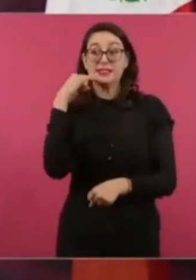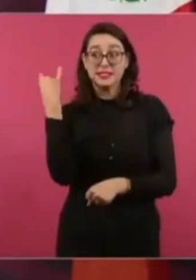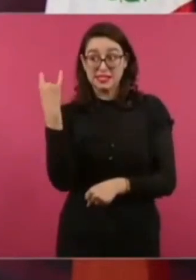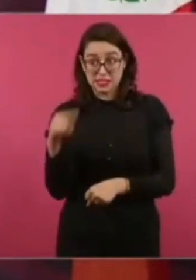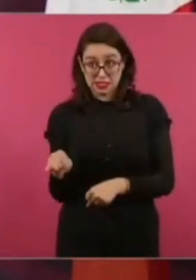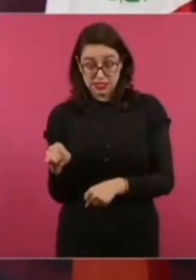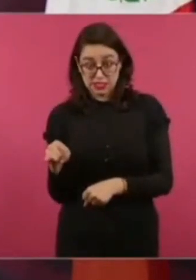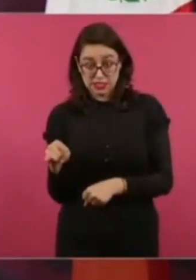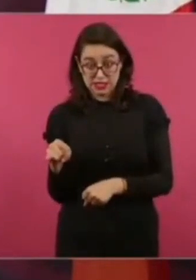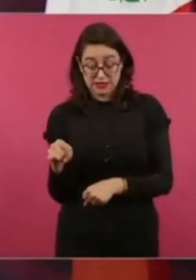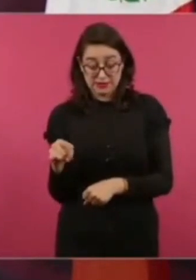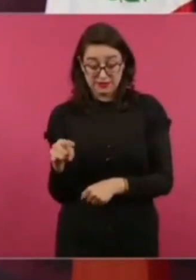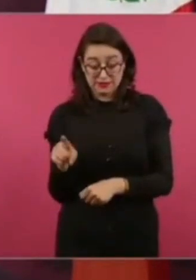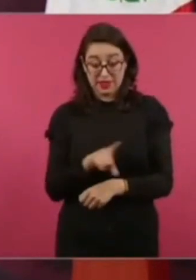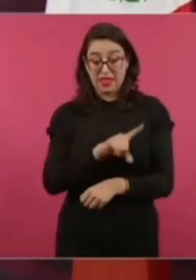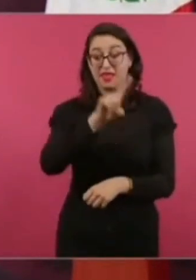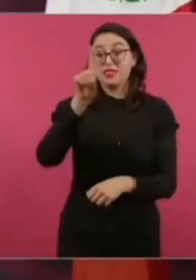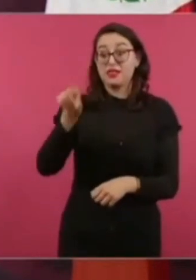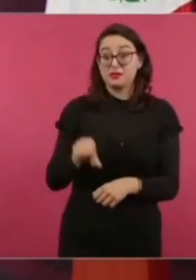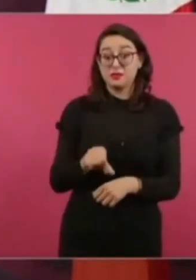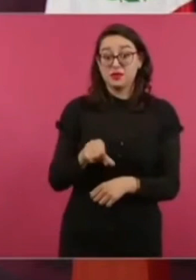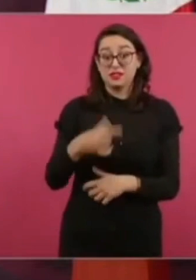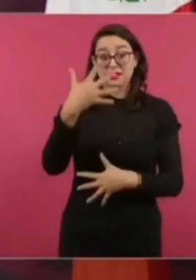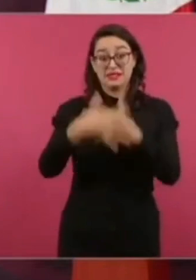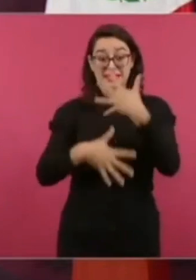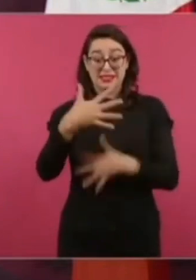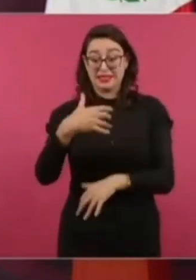son las fiestas patrias.